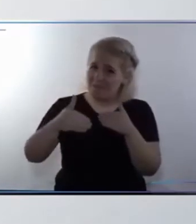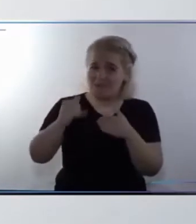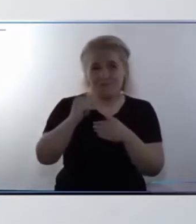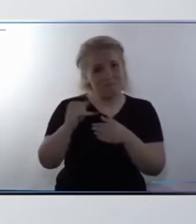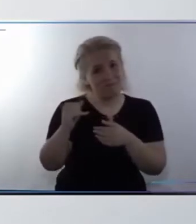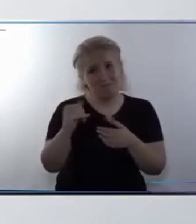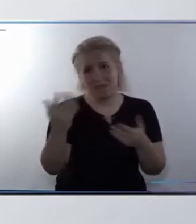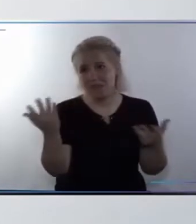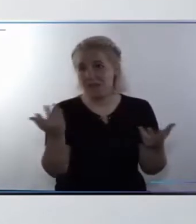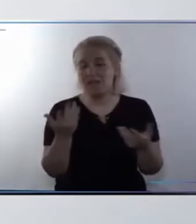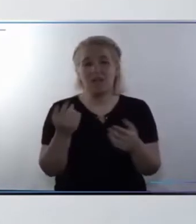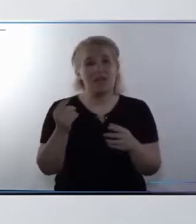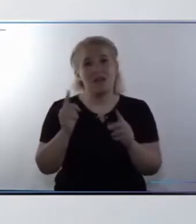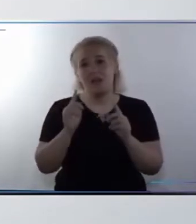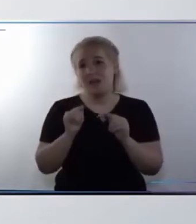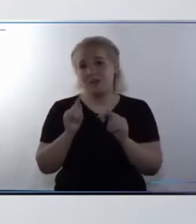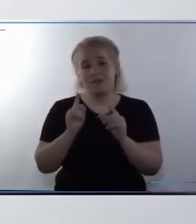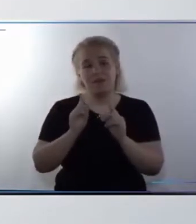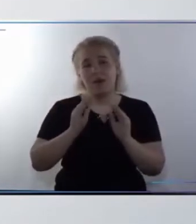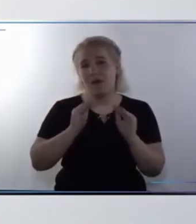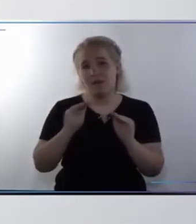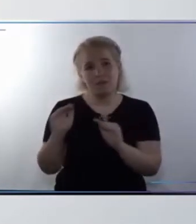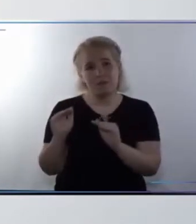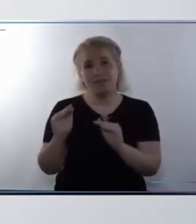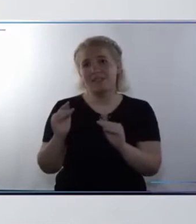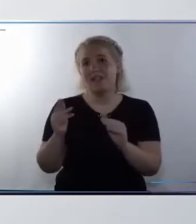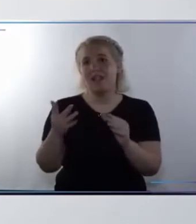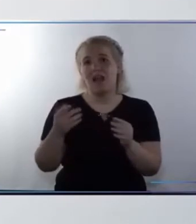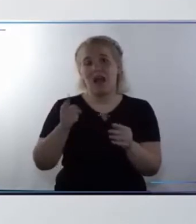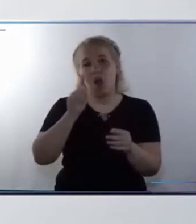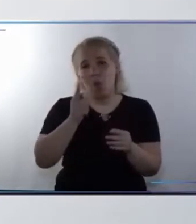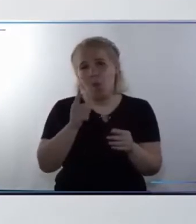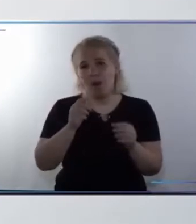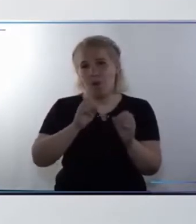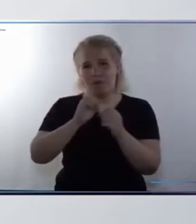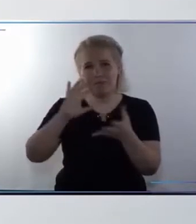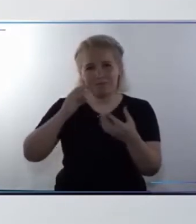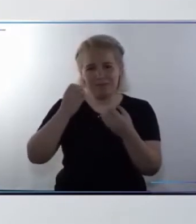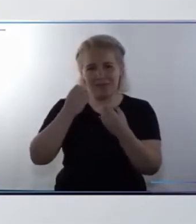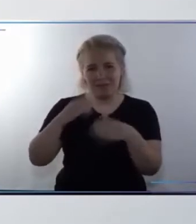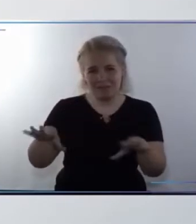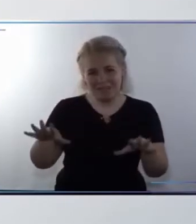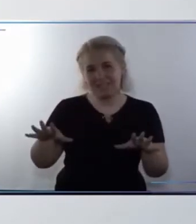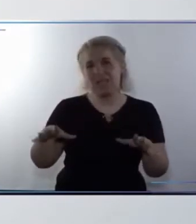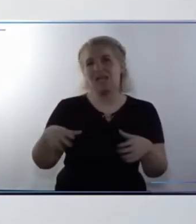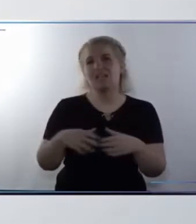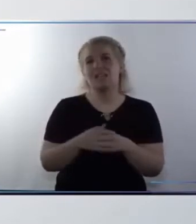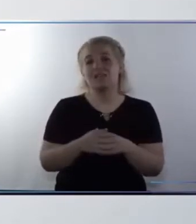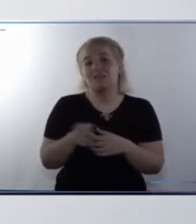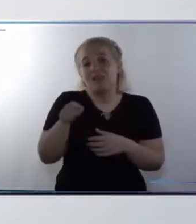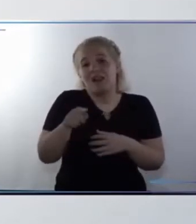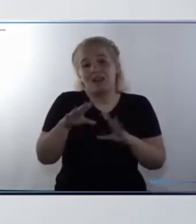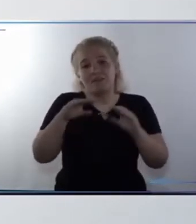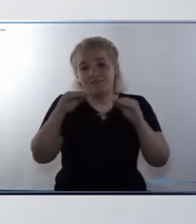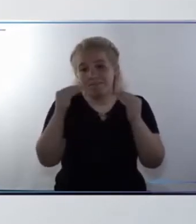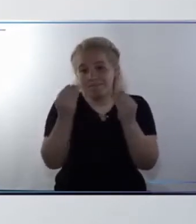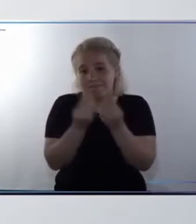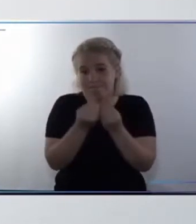y lo mismo que reducción de riesgo de desastre. Con lo cual, como vemos acá en esta síntesis